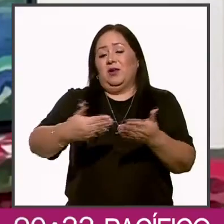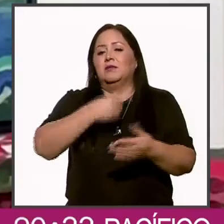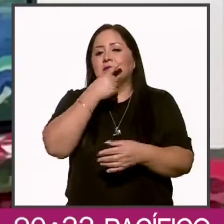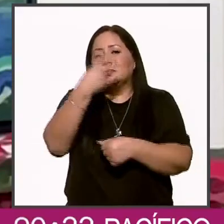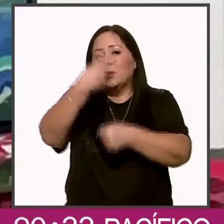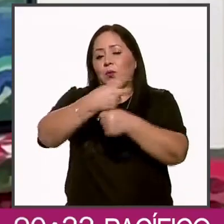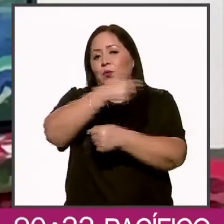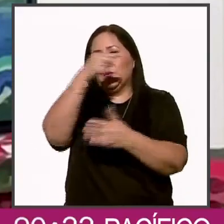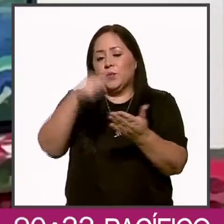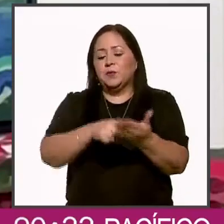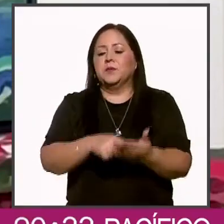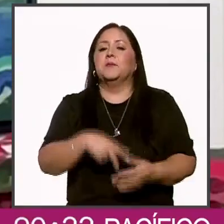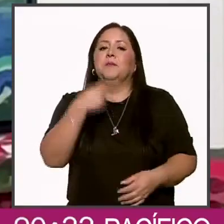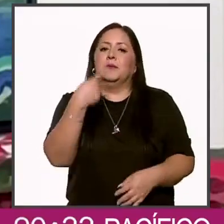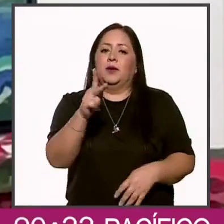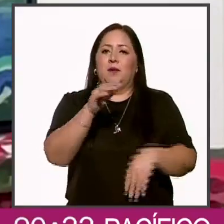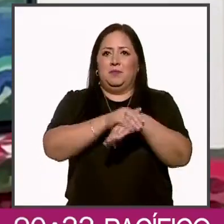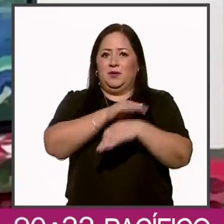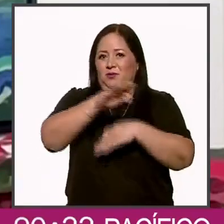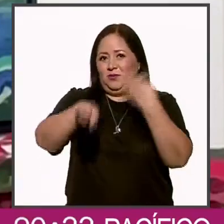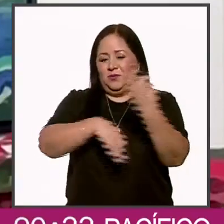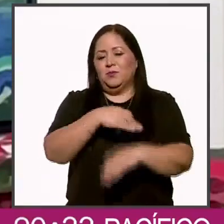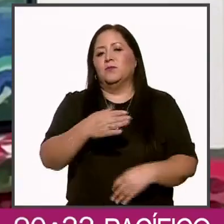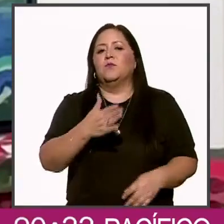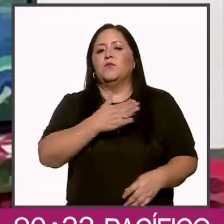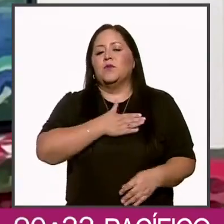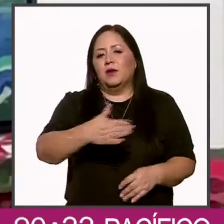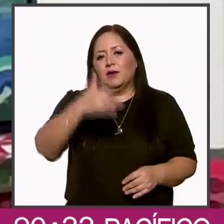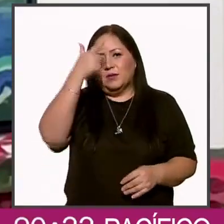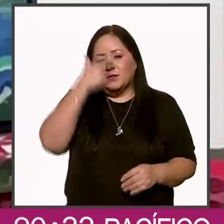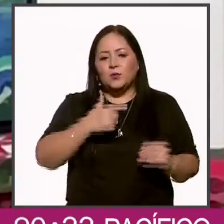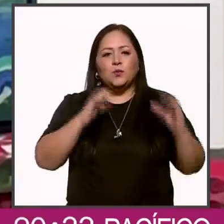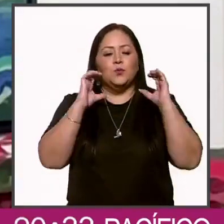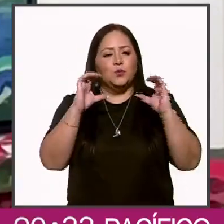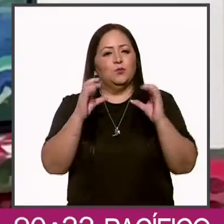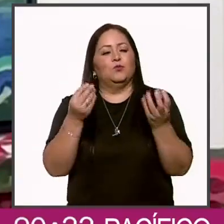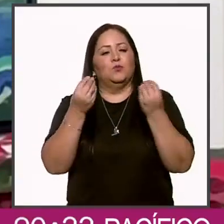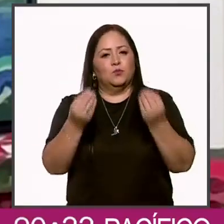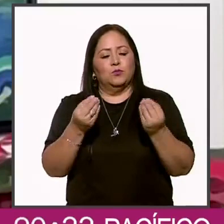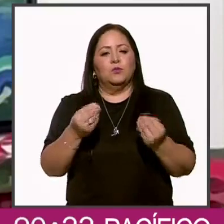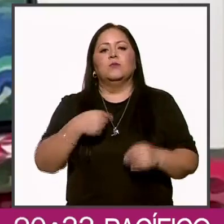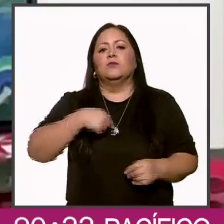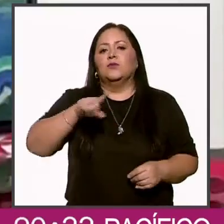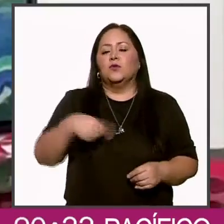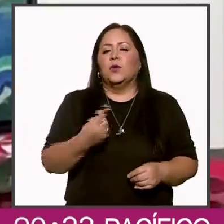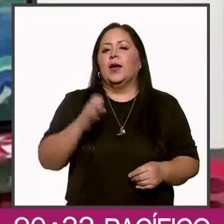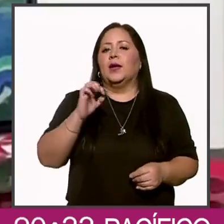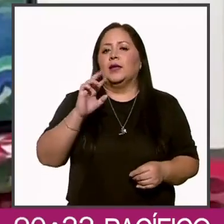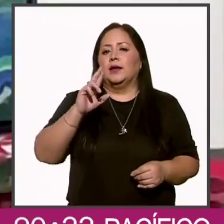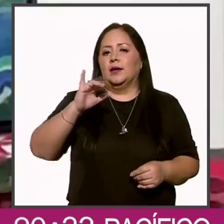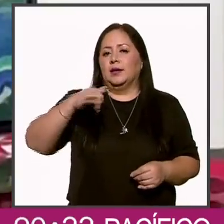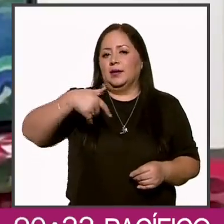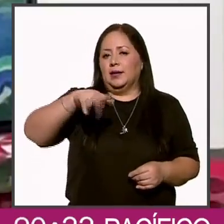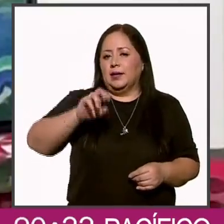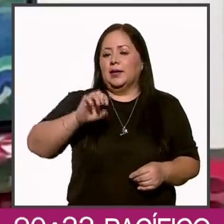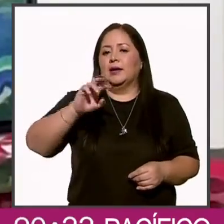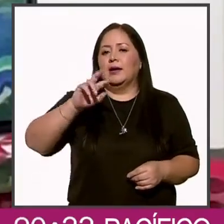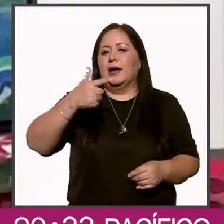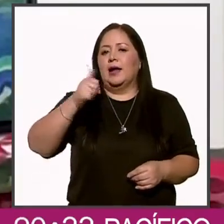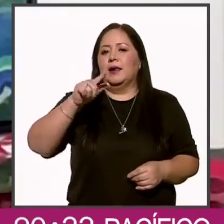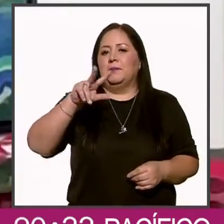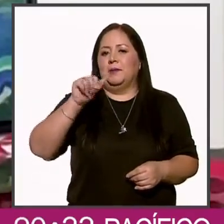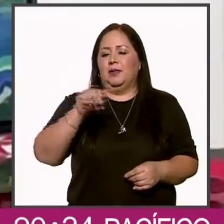Amigas y amigos del ONCE, pásenla bien, cuídense mucho. Soy Enrique Galván